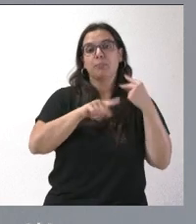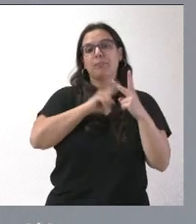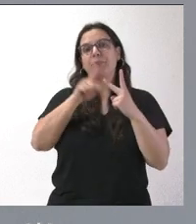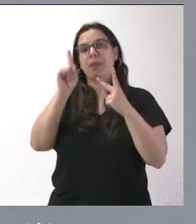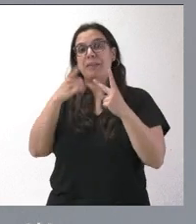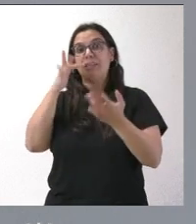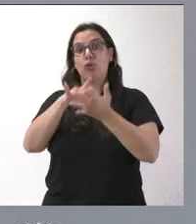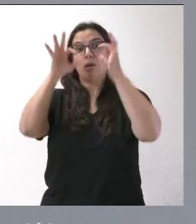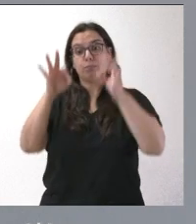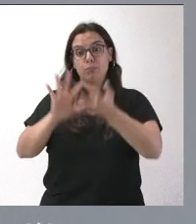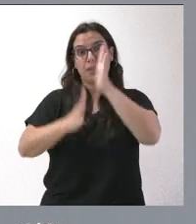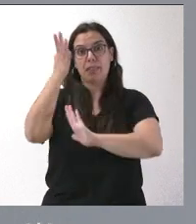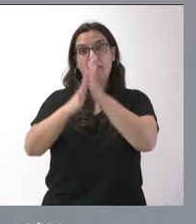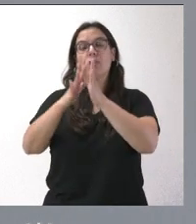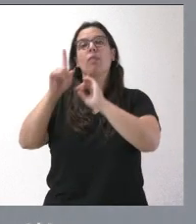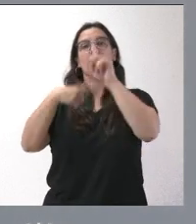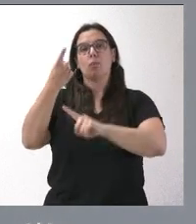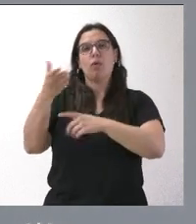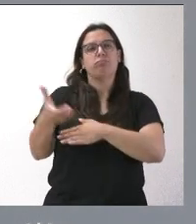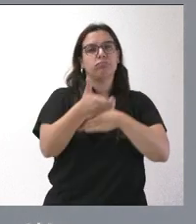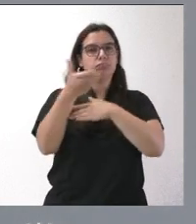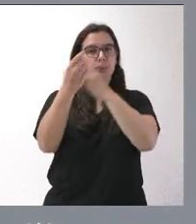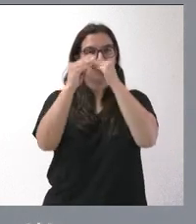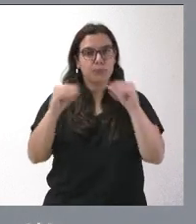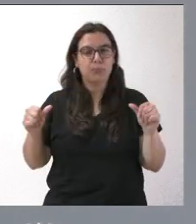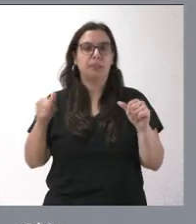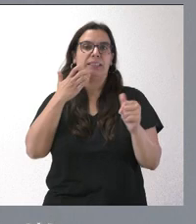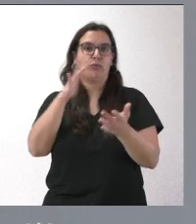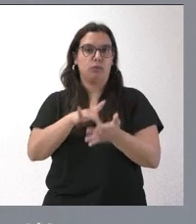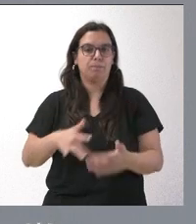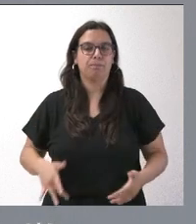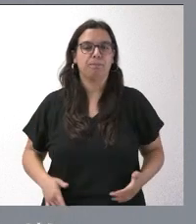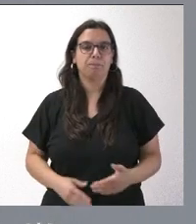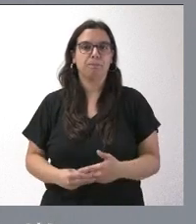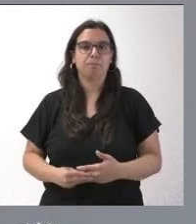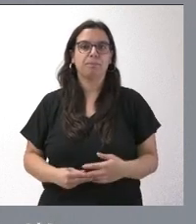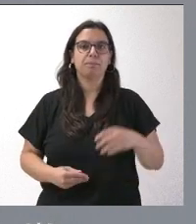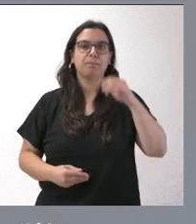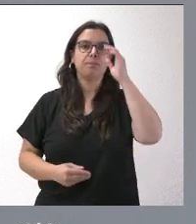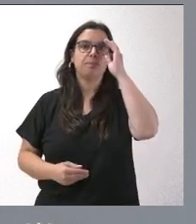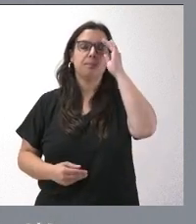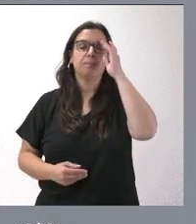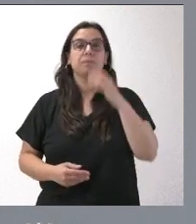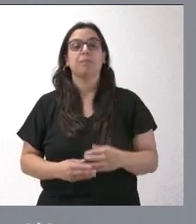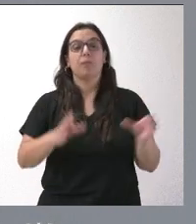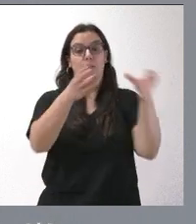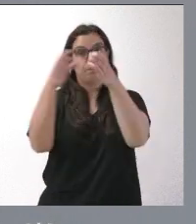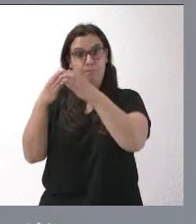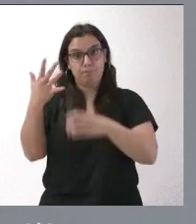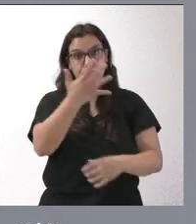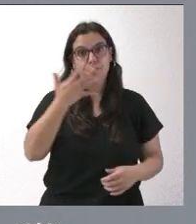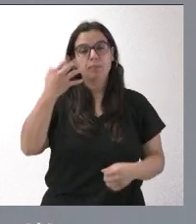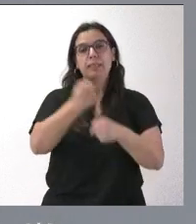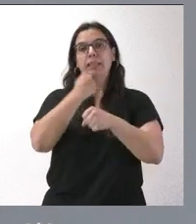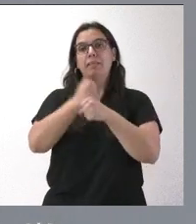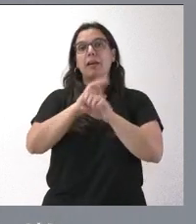incendios forestales cuando estos pudieran producirse. Estos equipos van a trabajar un total de